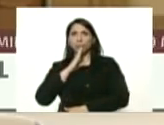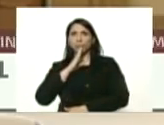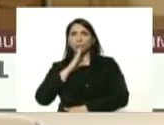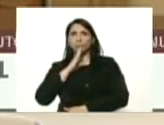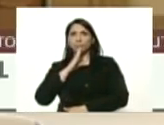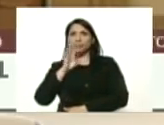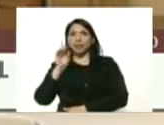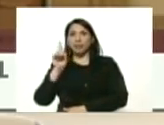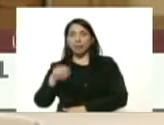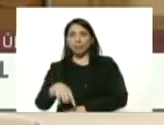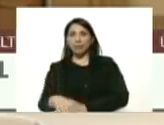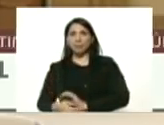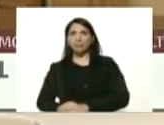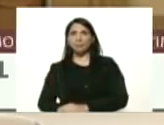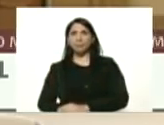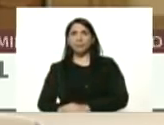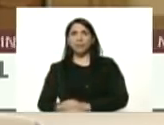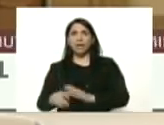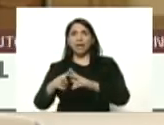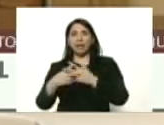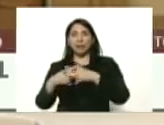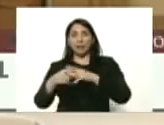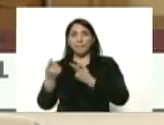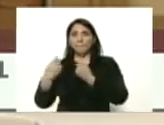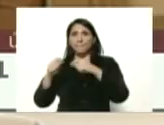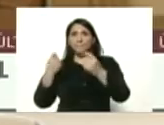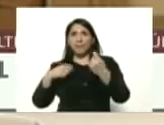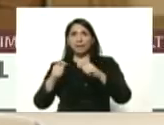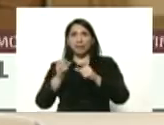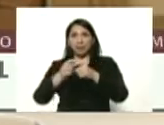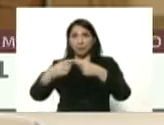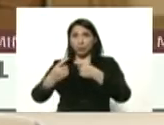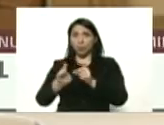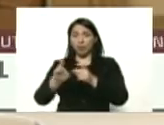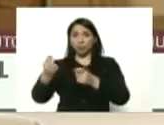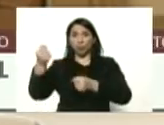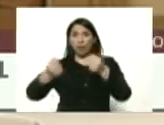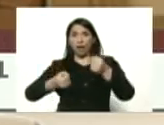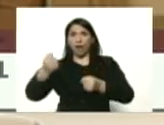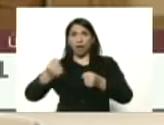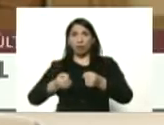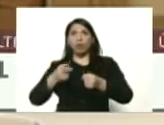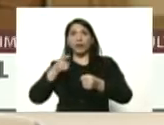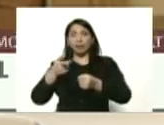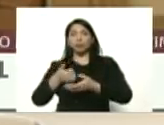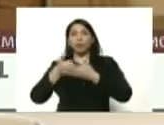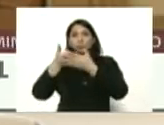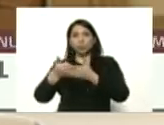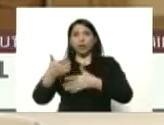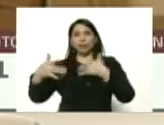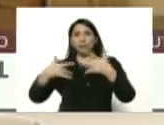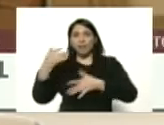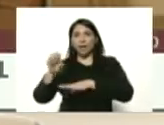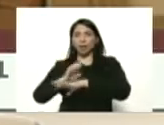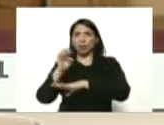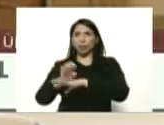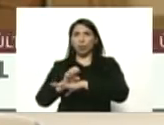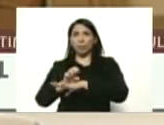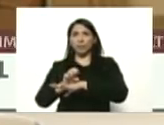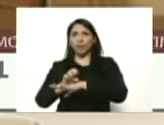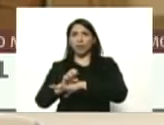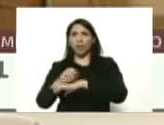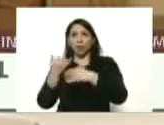también talleres mecánicos y ventas de repuestos y autorrepuestos que coadyuvan a la actividad económica excepcionada